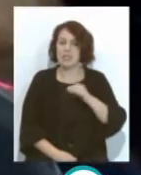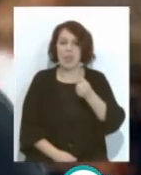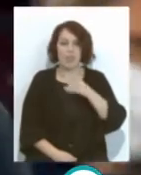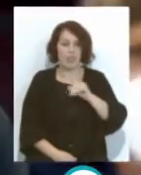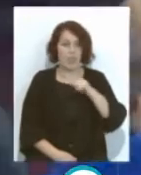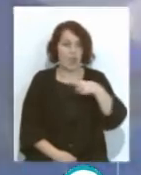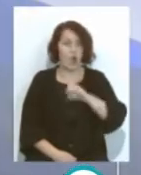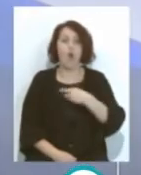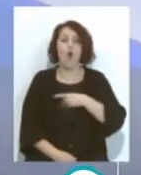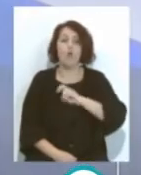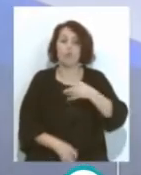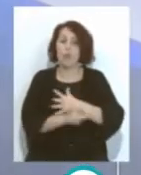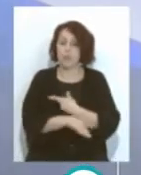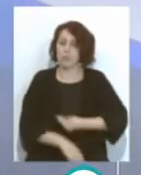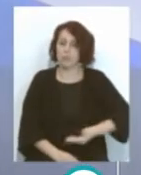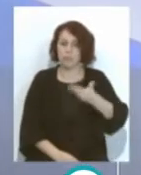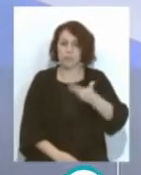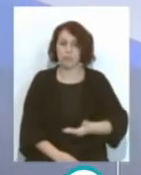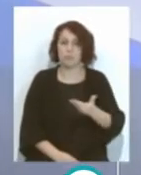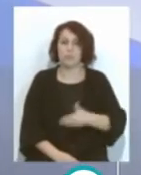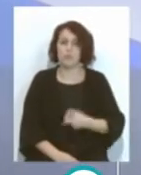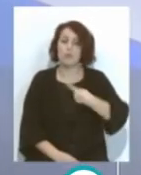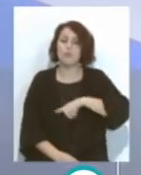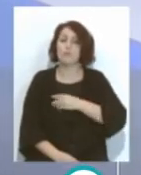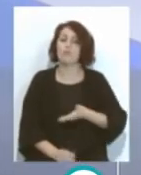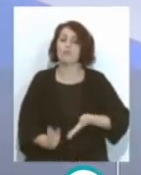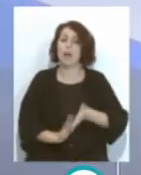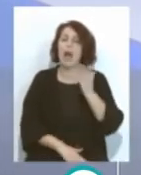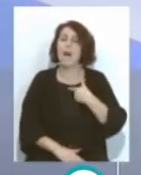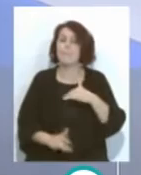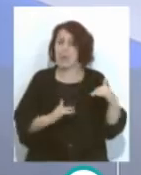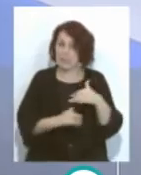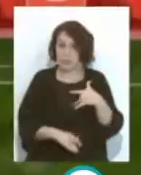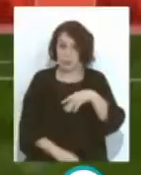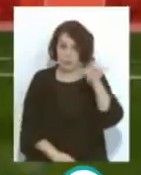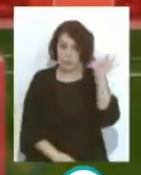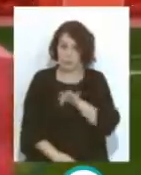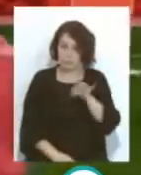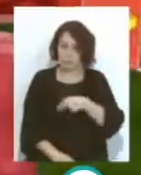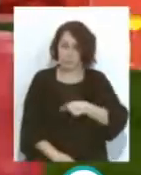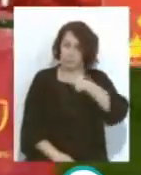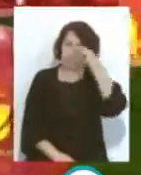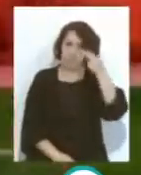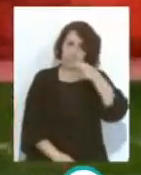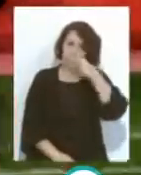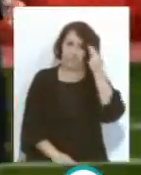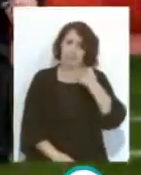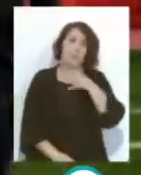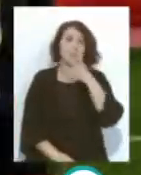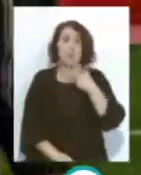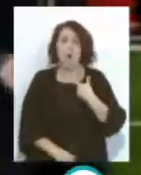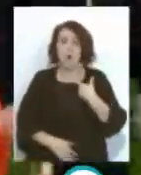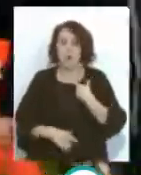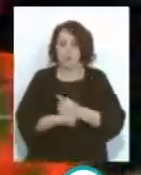jugador De bastante Relevancia Y nos vamos a ir Al partido Un partido Interesantísimo De ayer Sobre todo Por la